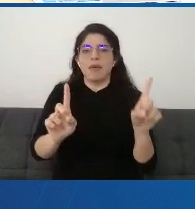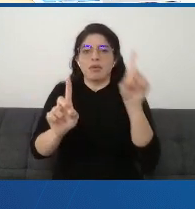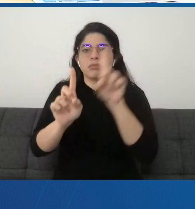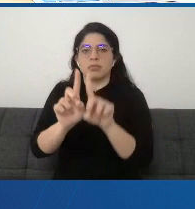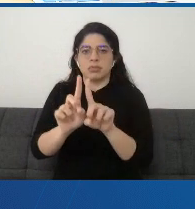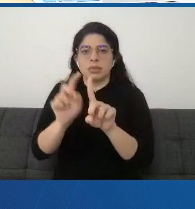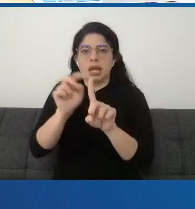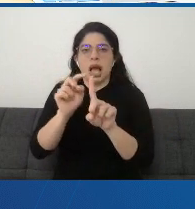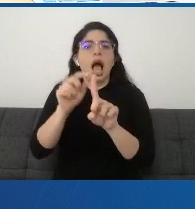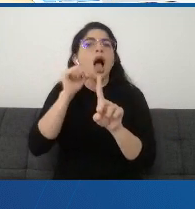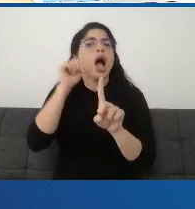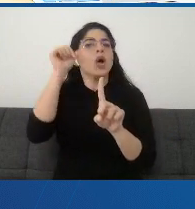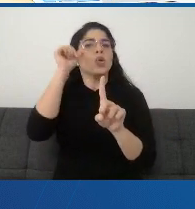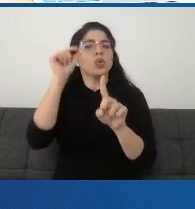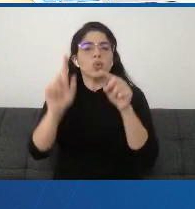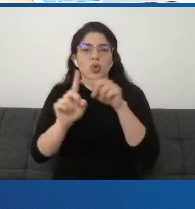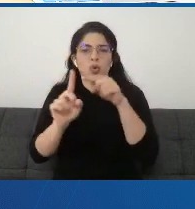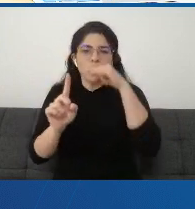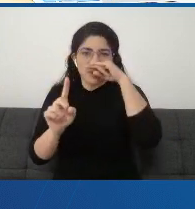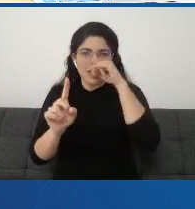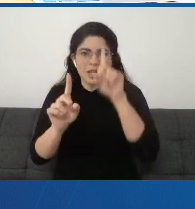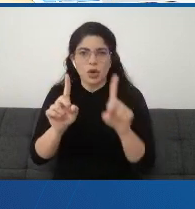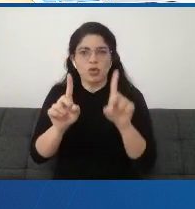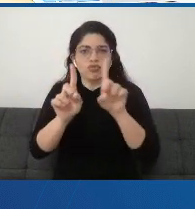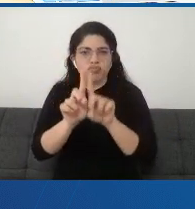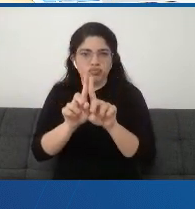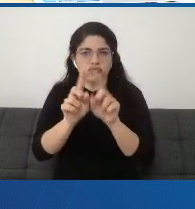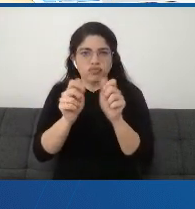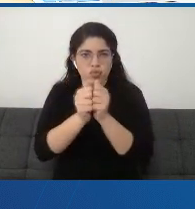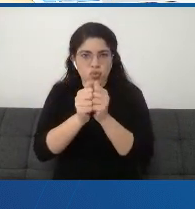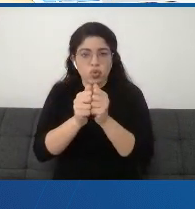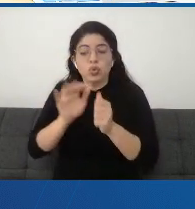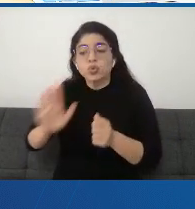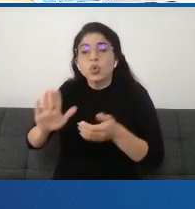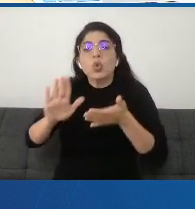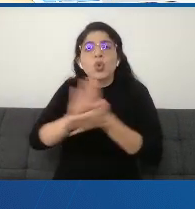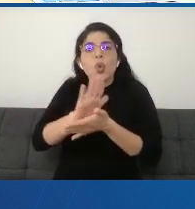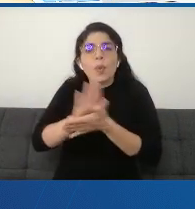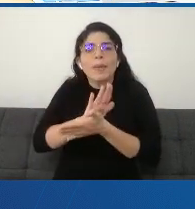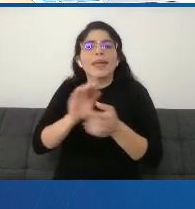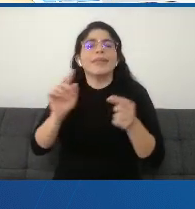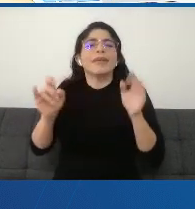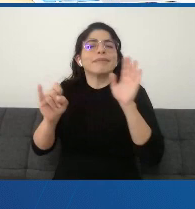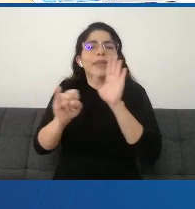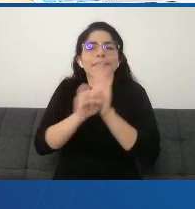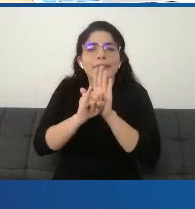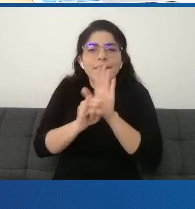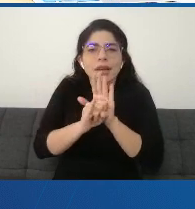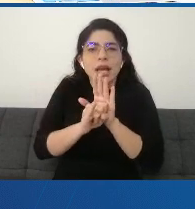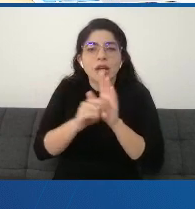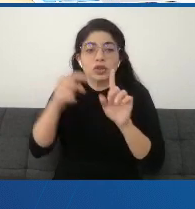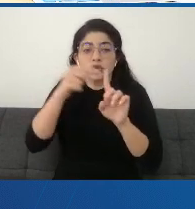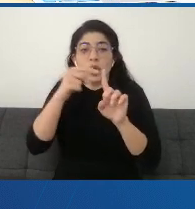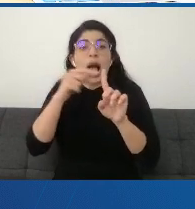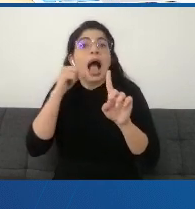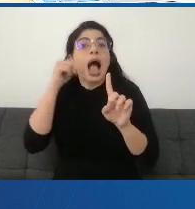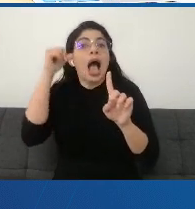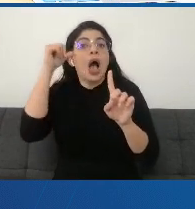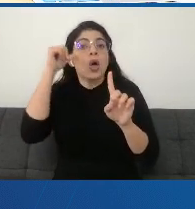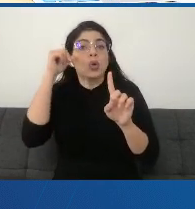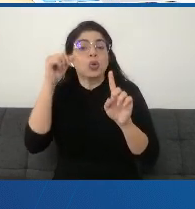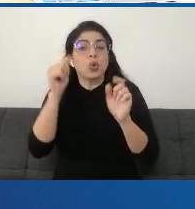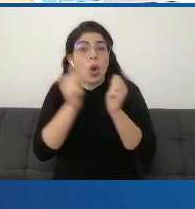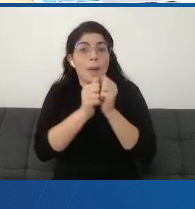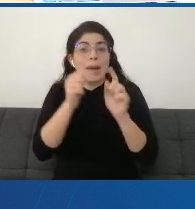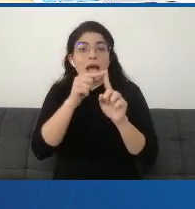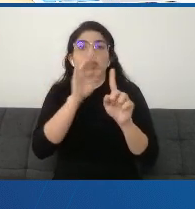adulta. También llevar la documentación de identificación del adulto acompañante. Y